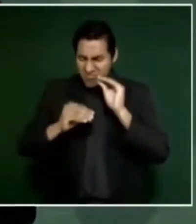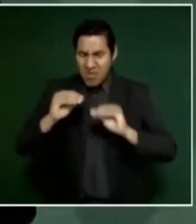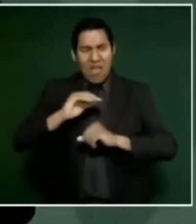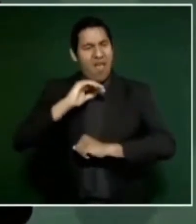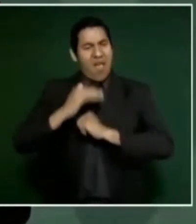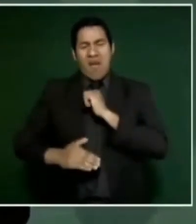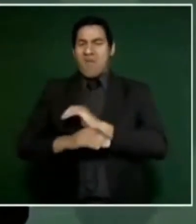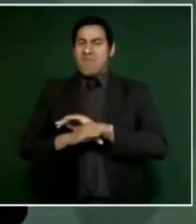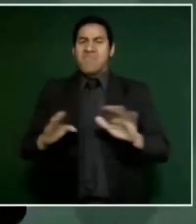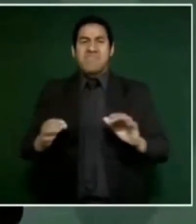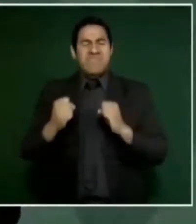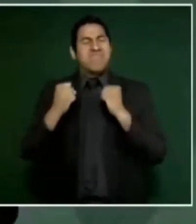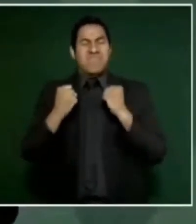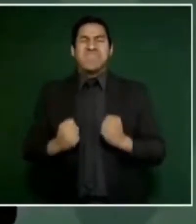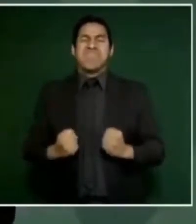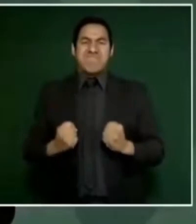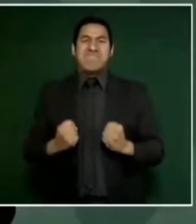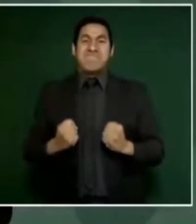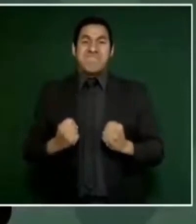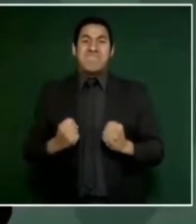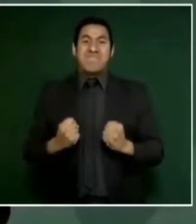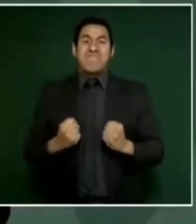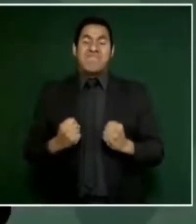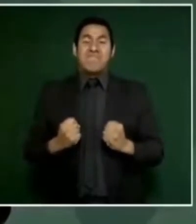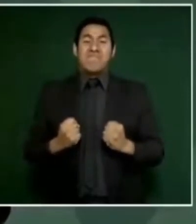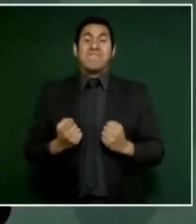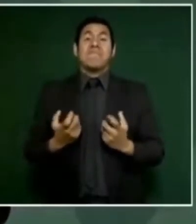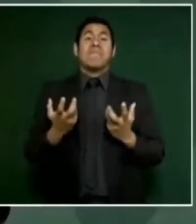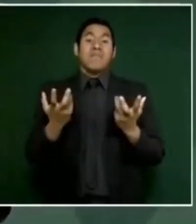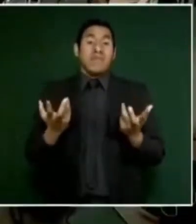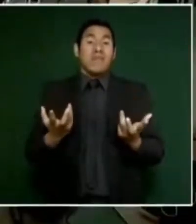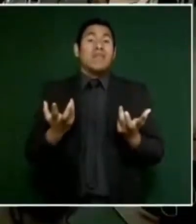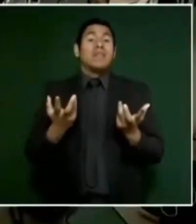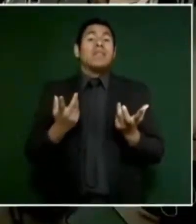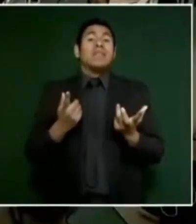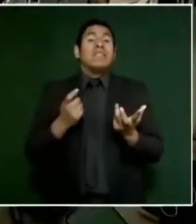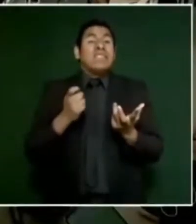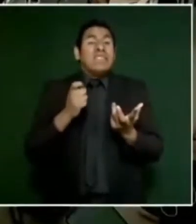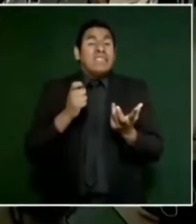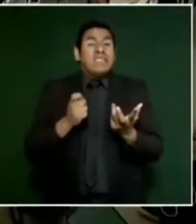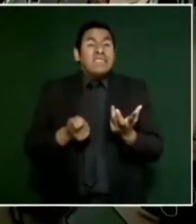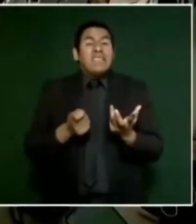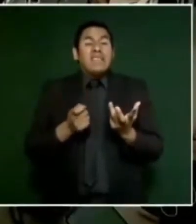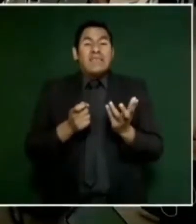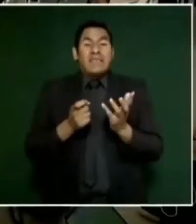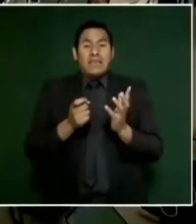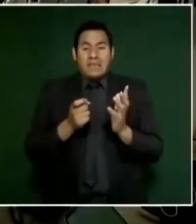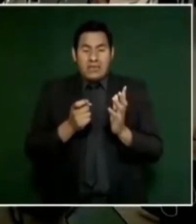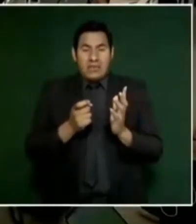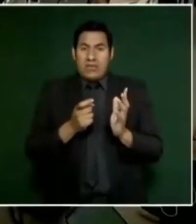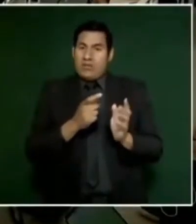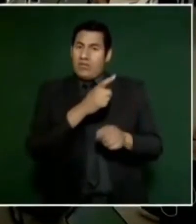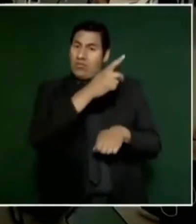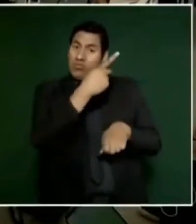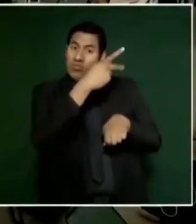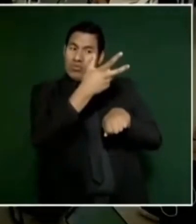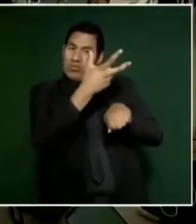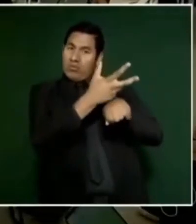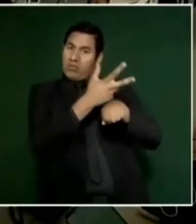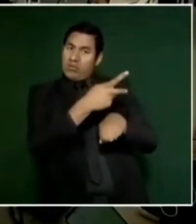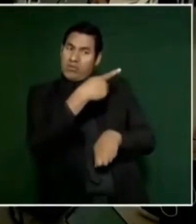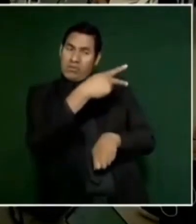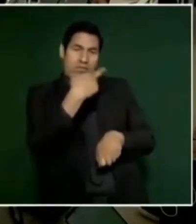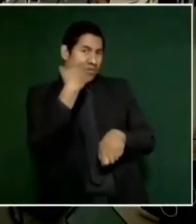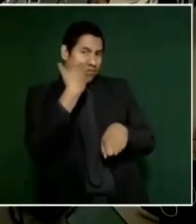Entonces, si no está la parte concluida que le corresponde a Estados Unidos,